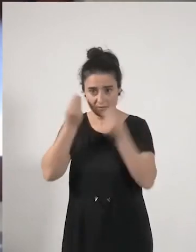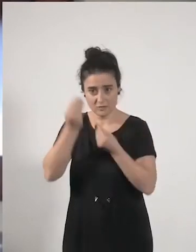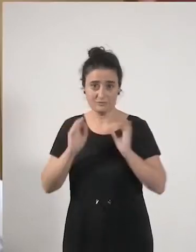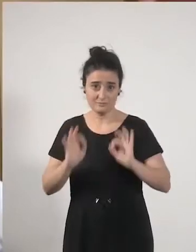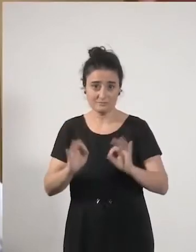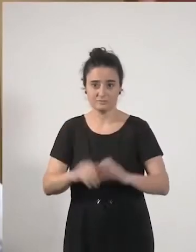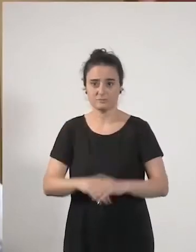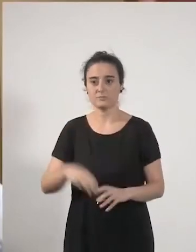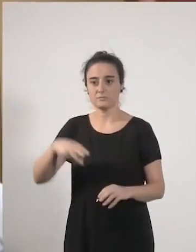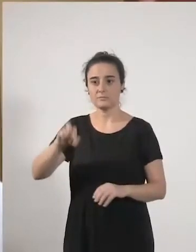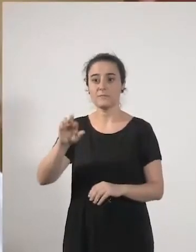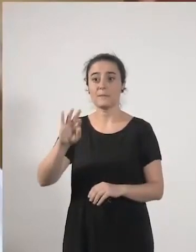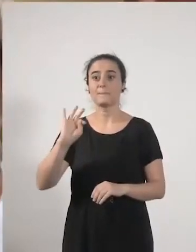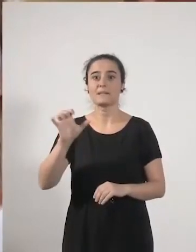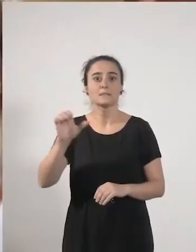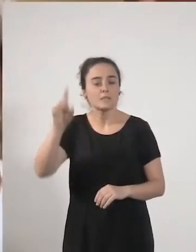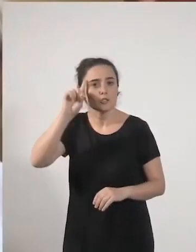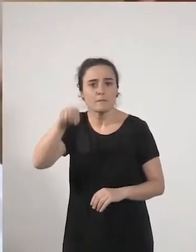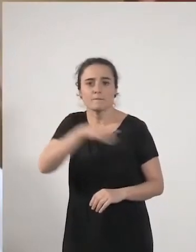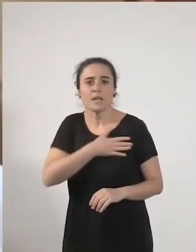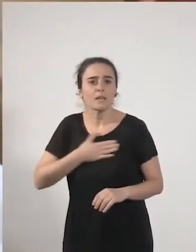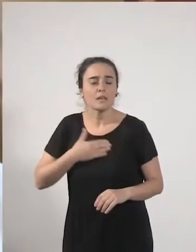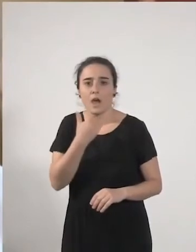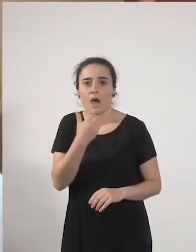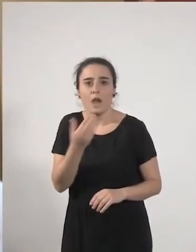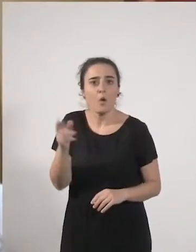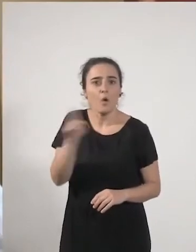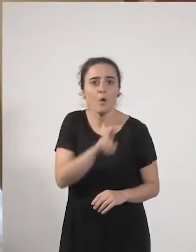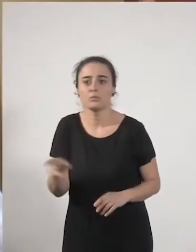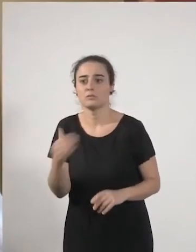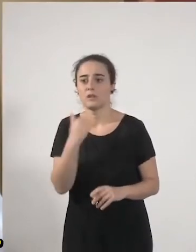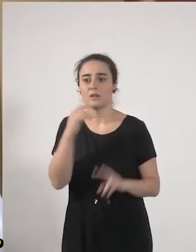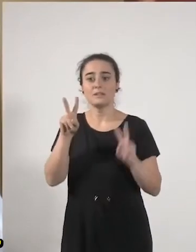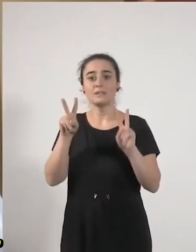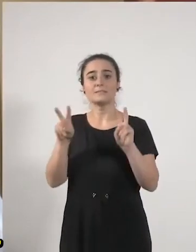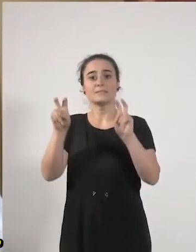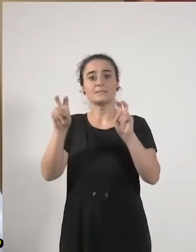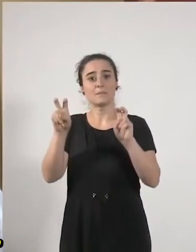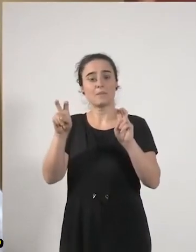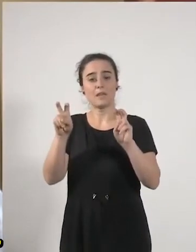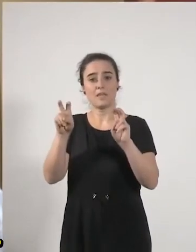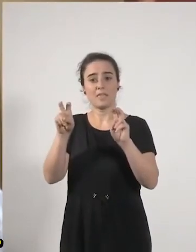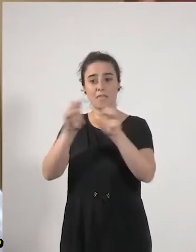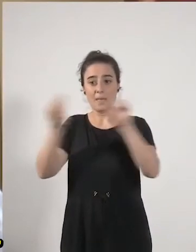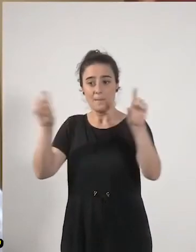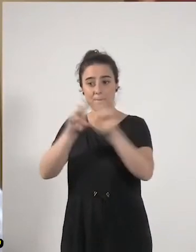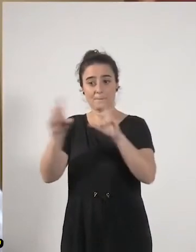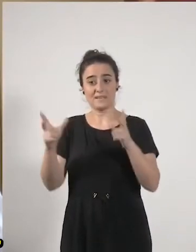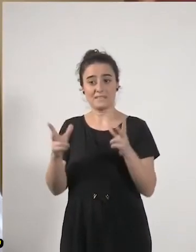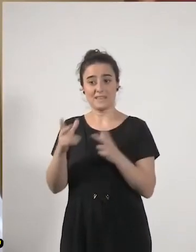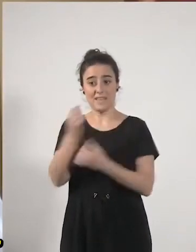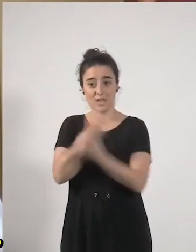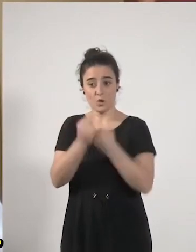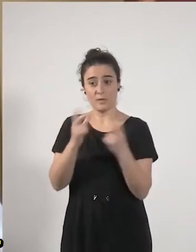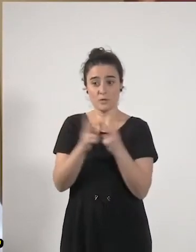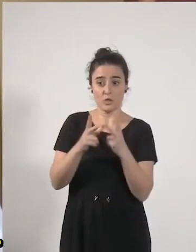Merche no sé si quieres insistir sobre sobre la cuestión de las empresas de la economía social solidaria pero fijaros que o solidaria